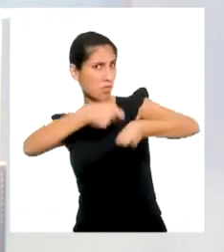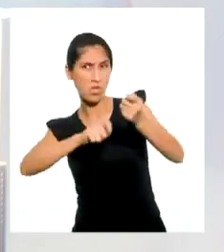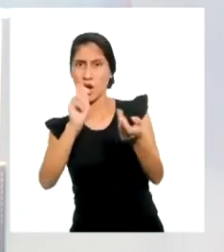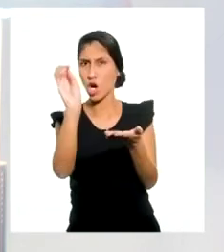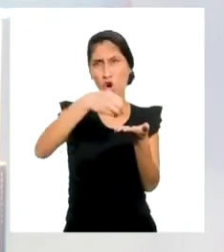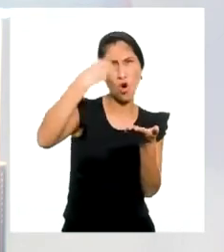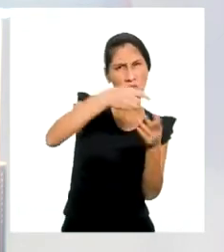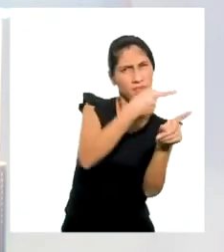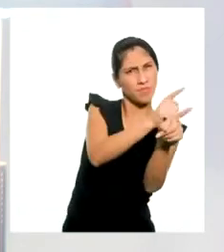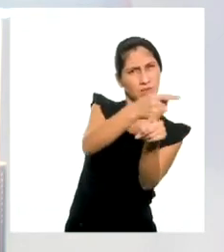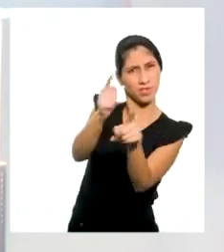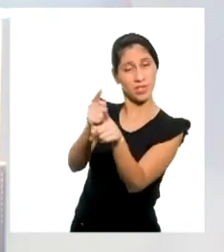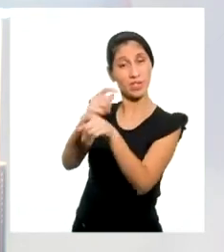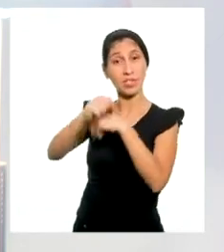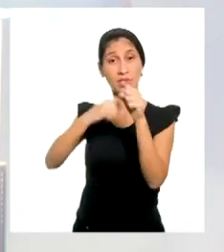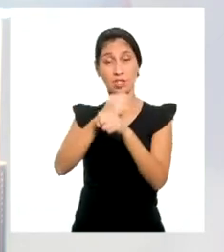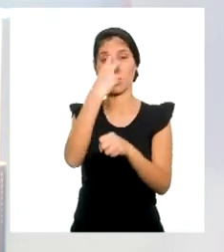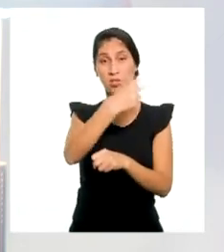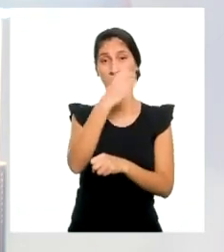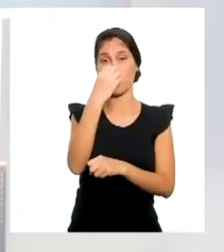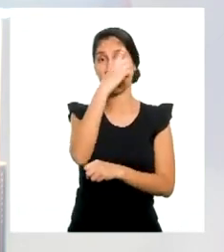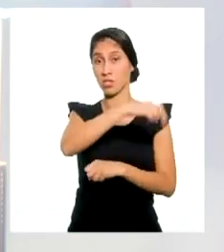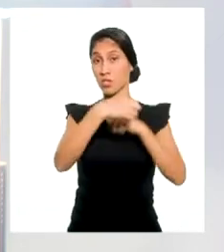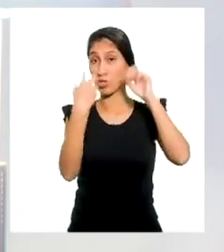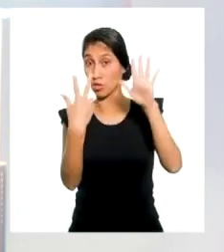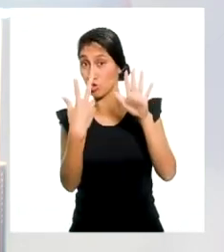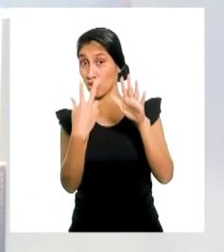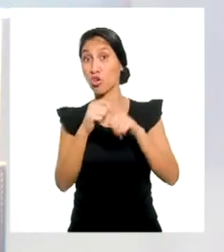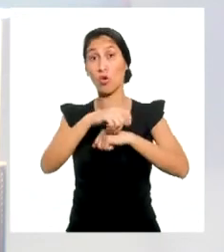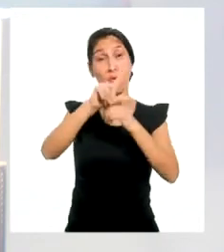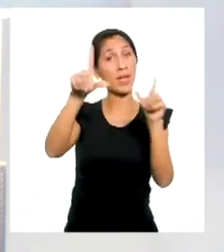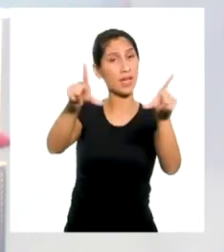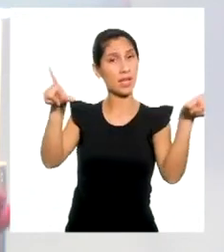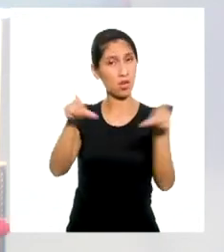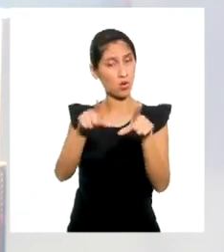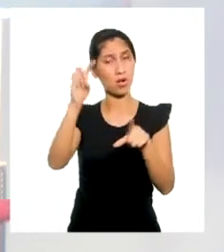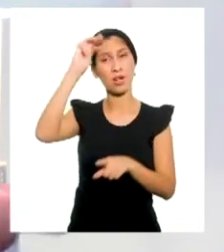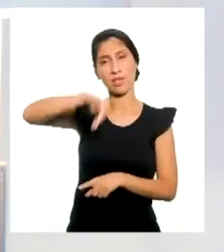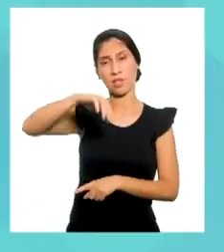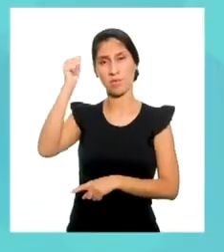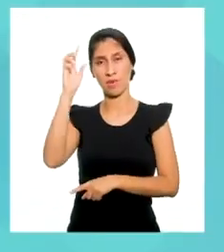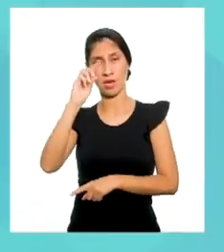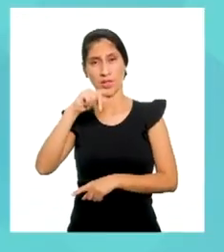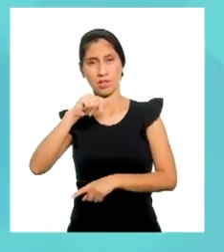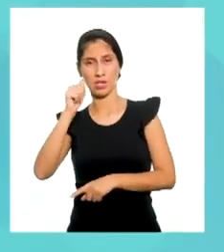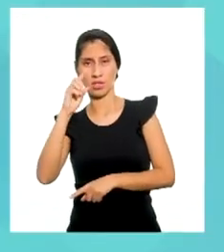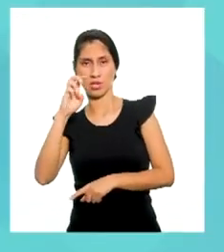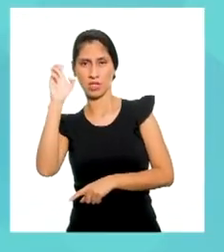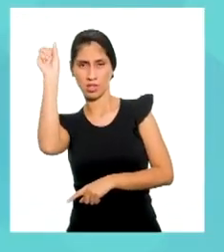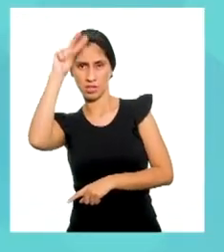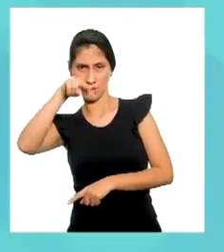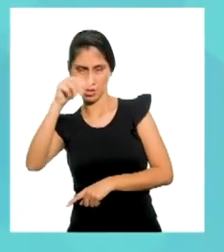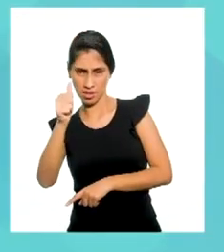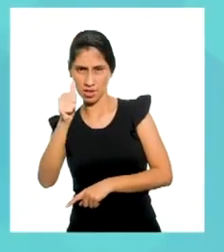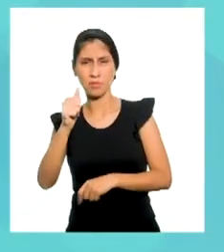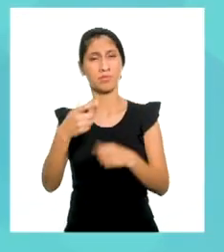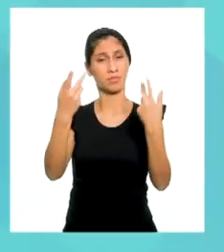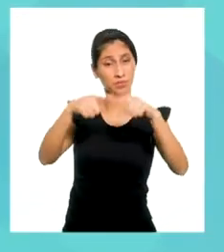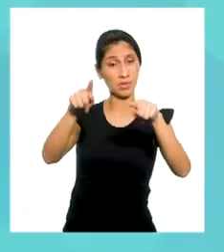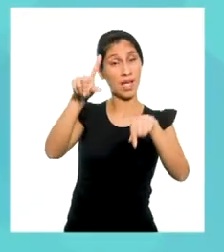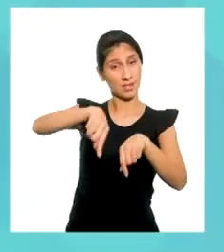En el 2018, Mistura se realizó en el distrito de Magdalena del Mar, exactamente en la Costa Verde, en Lima.